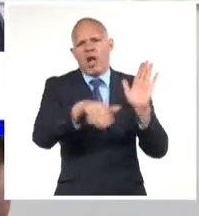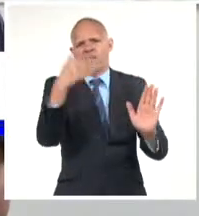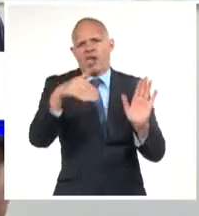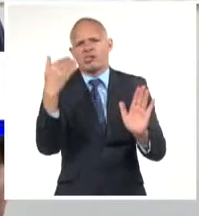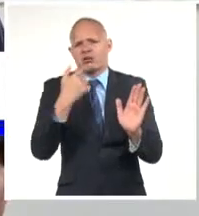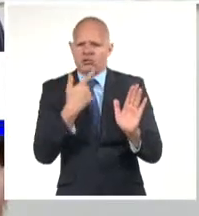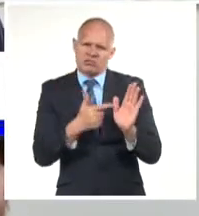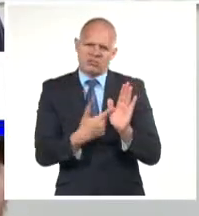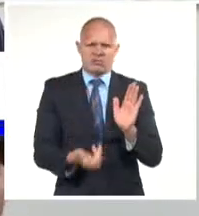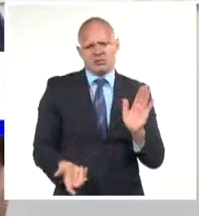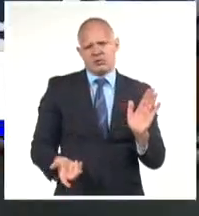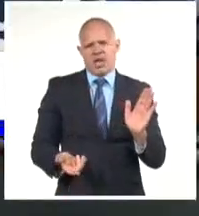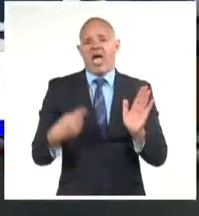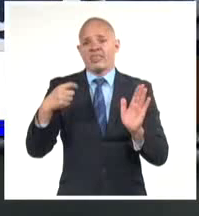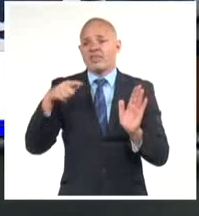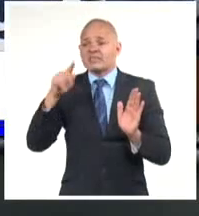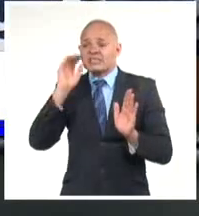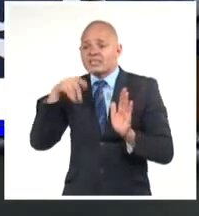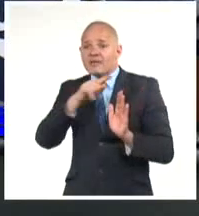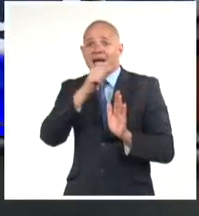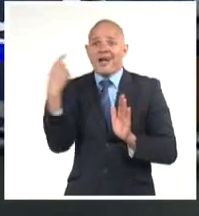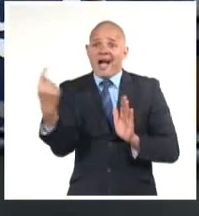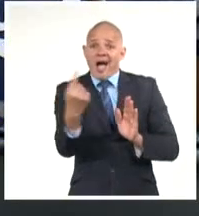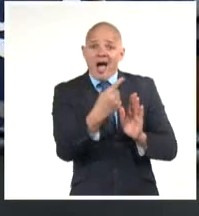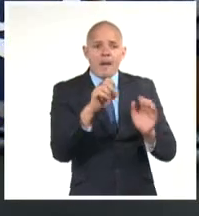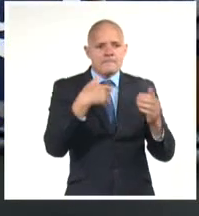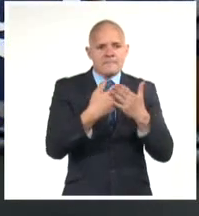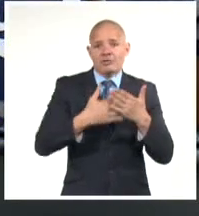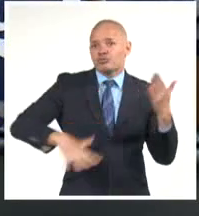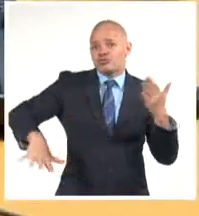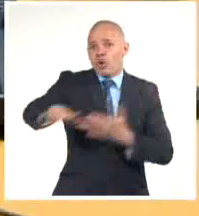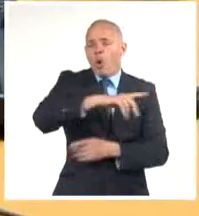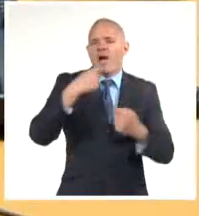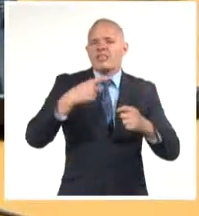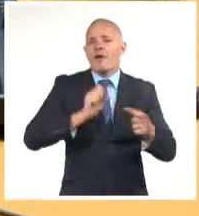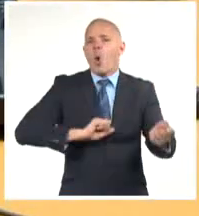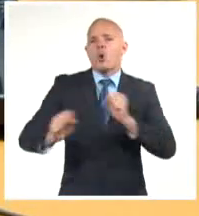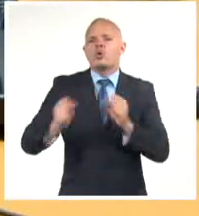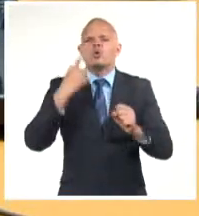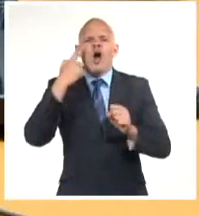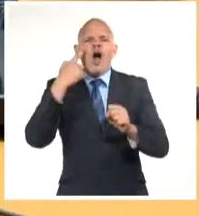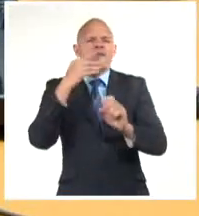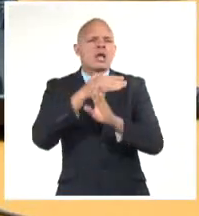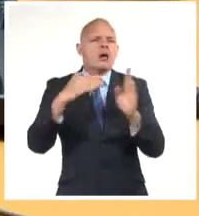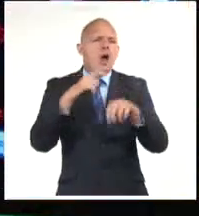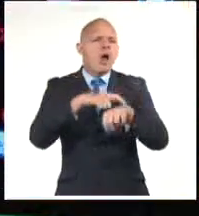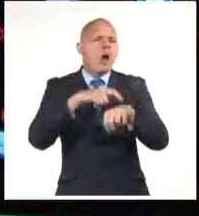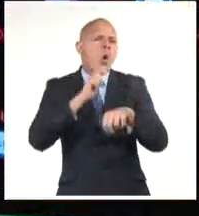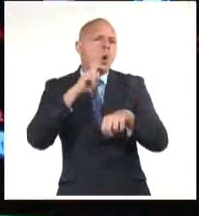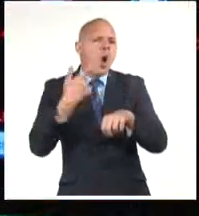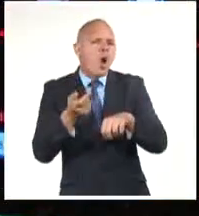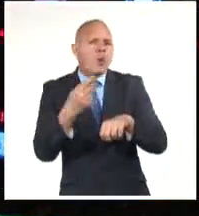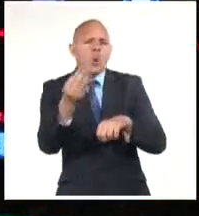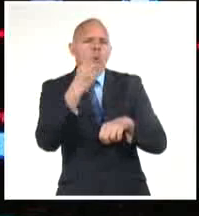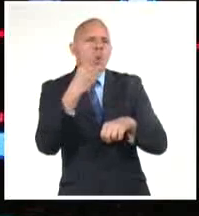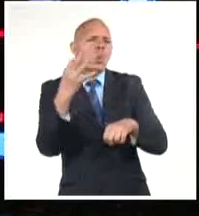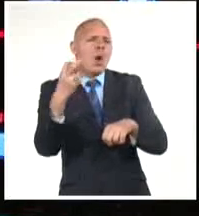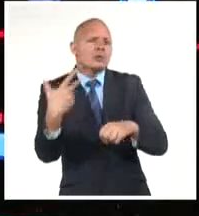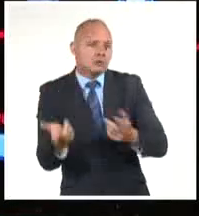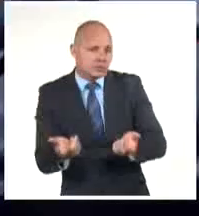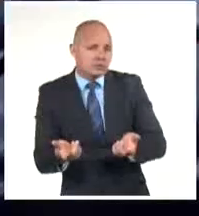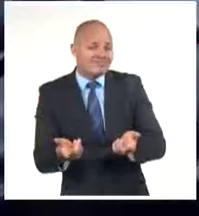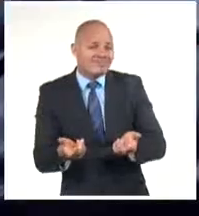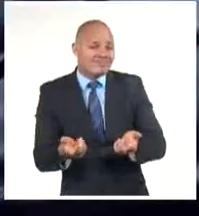del consumo ni en el horario total, es decir, en el total del día, ni en los horarios picos. Lo primero que debemos conocer en cada entidad es cuánto consumimos